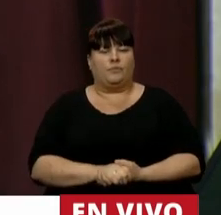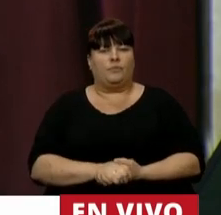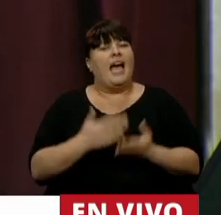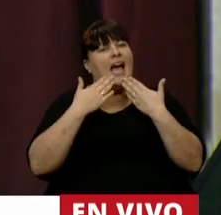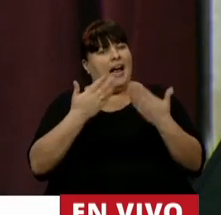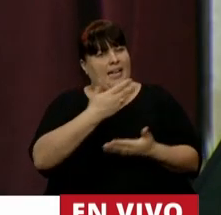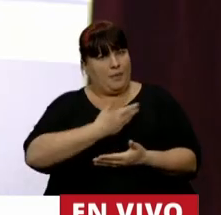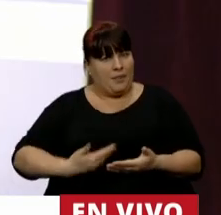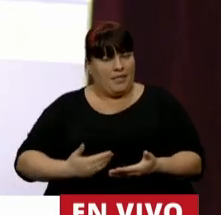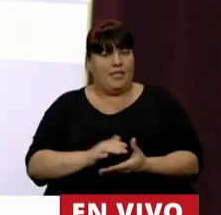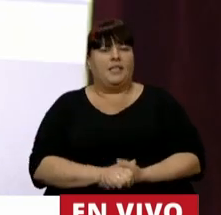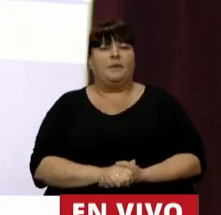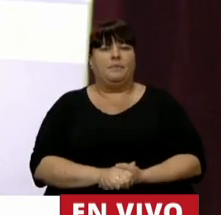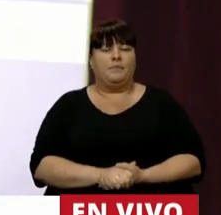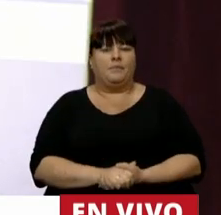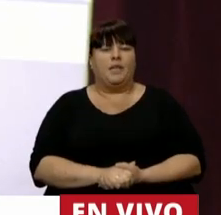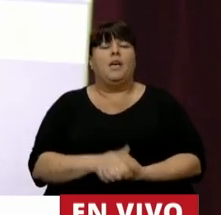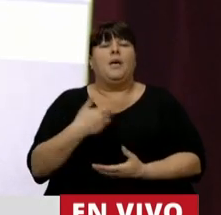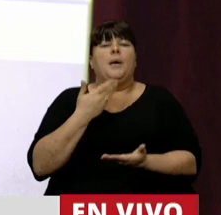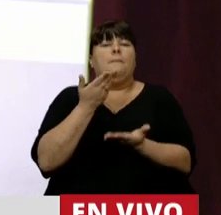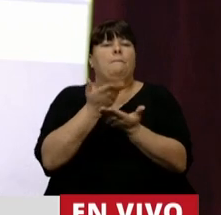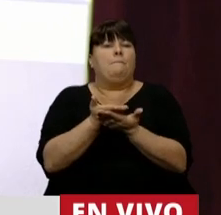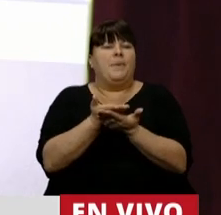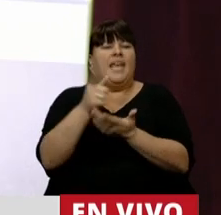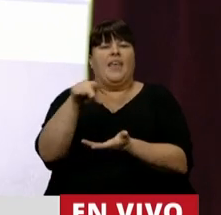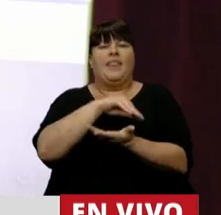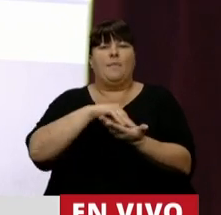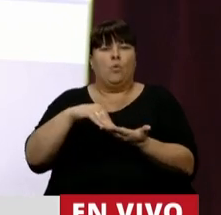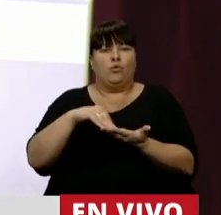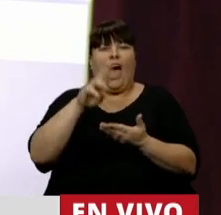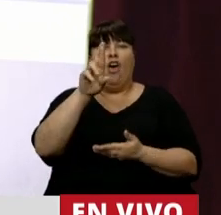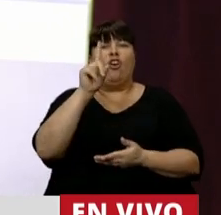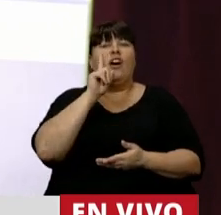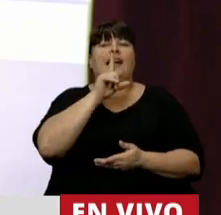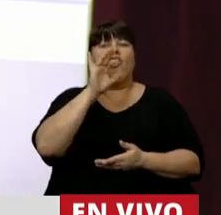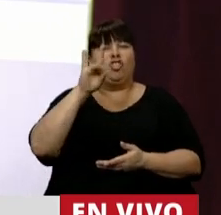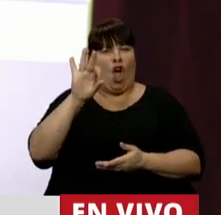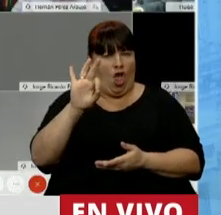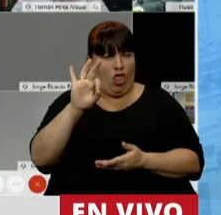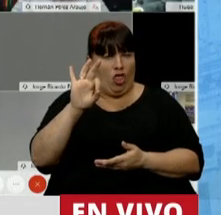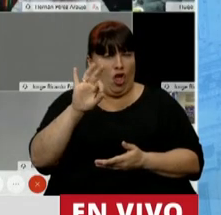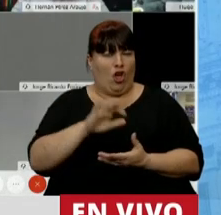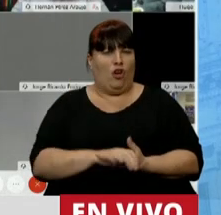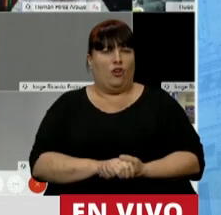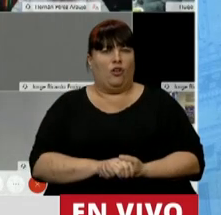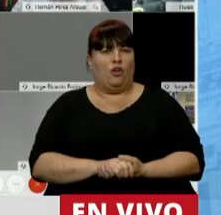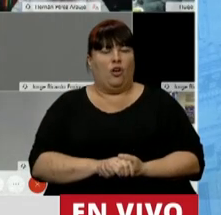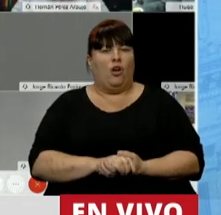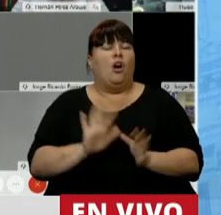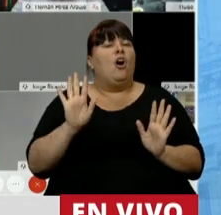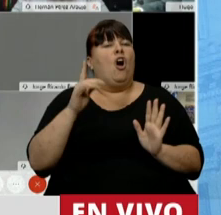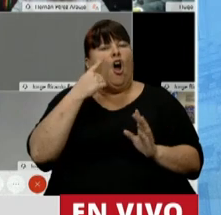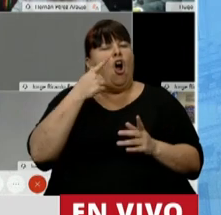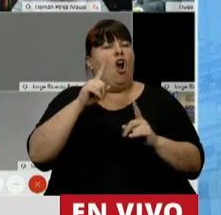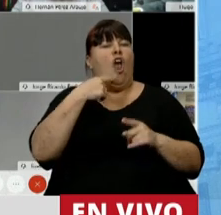Gracias, Presidente. Es para solicitarle al diputado Ritondo que elimine o que se